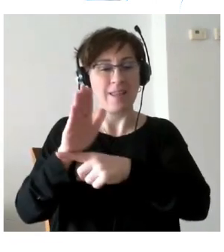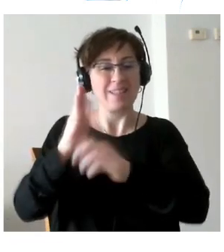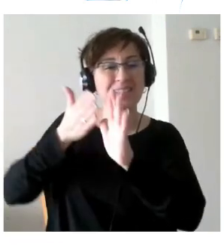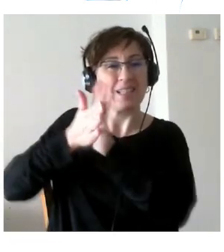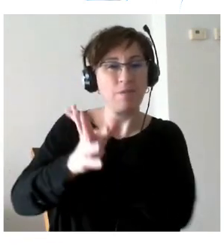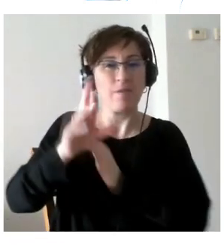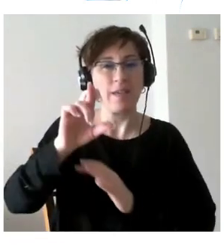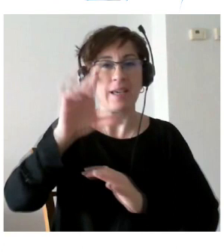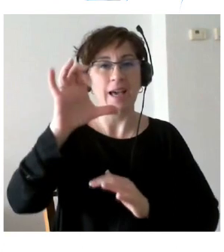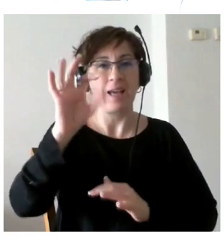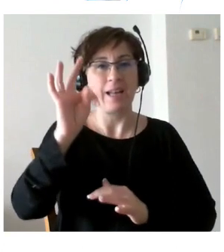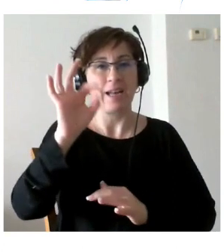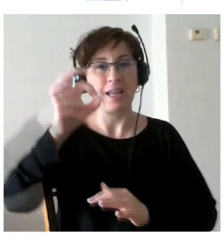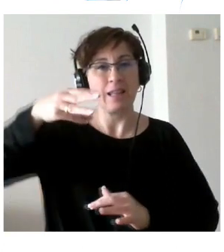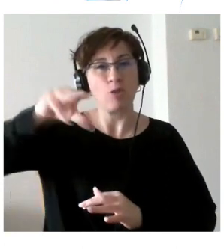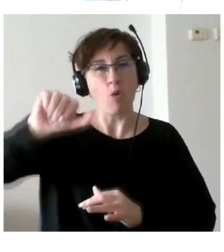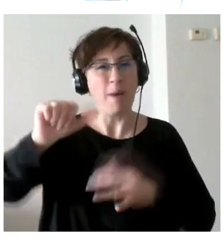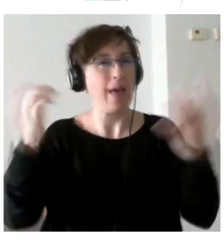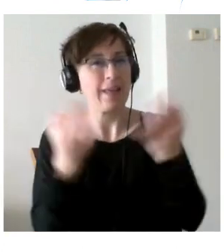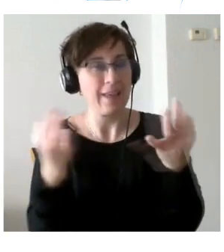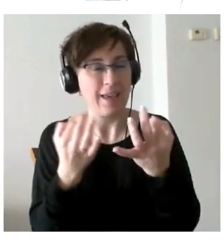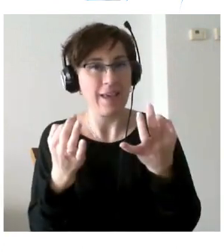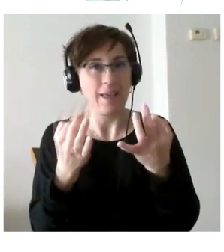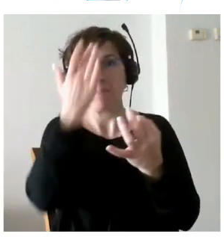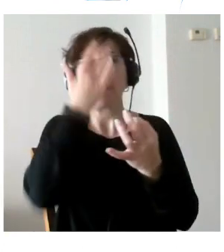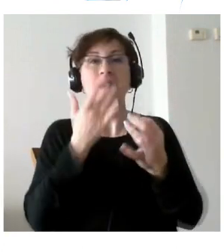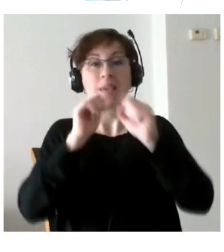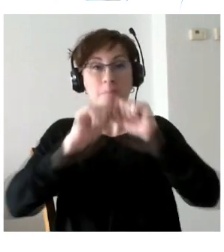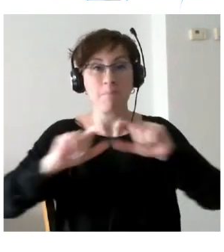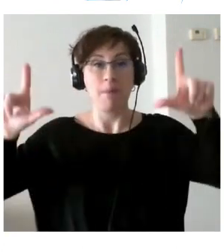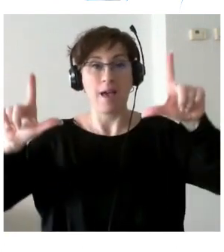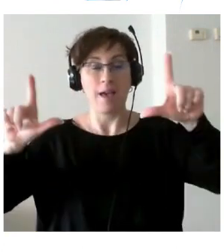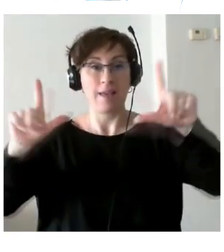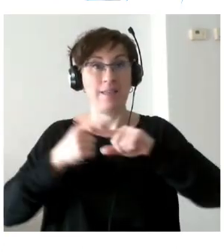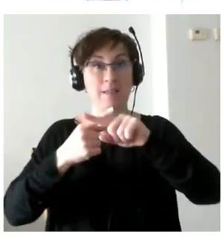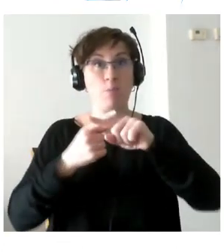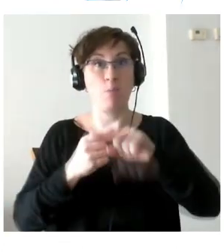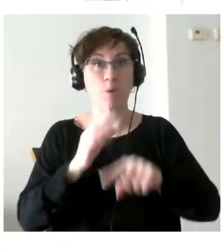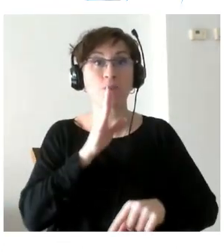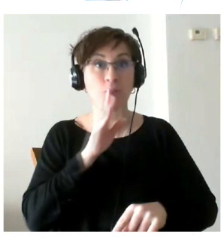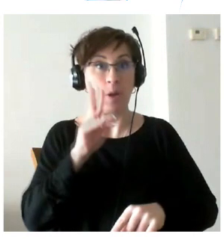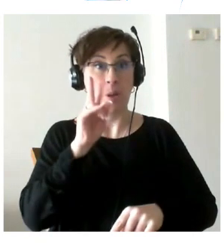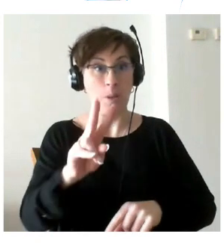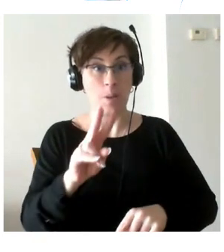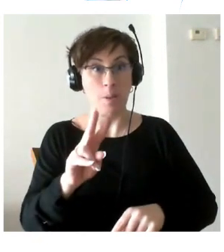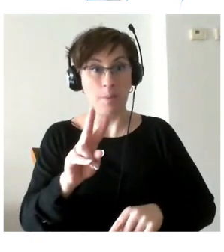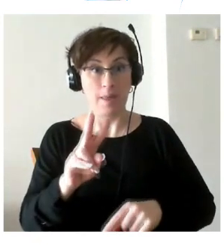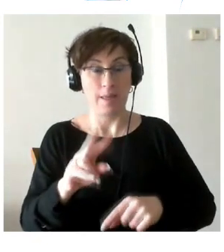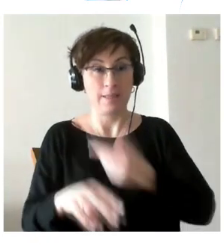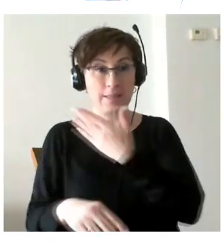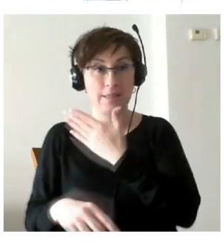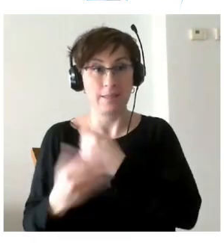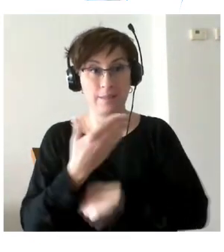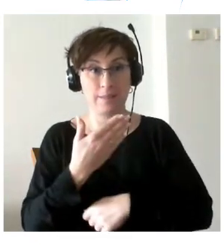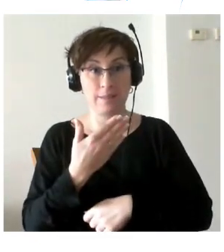relacionado con vida que con retomar y efectivamente esa imagen que comparto con vosotros de un tronco que ha